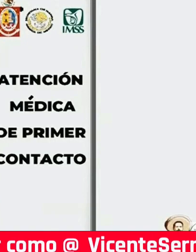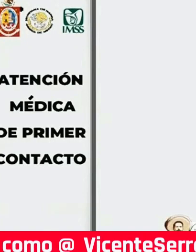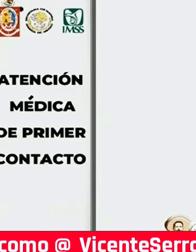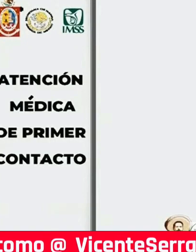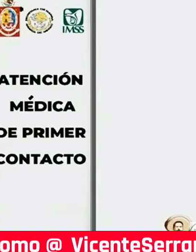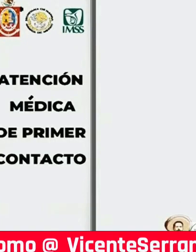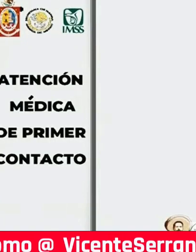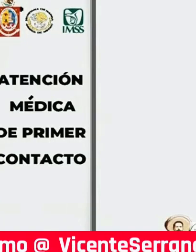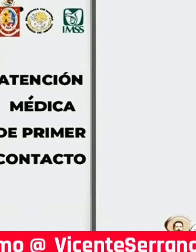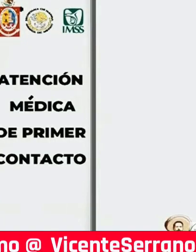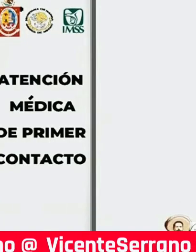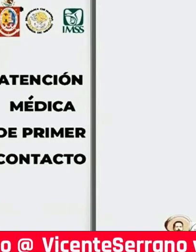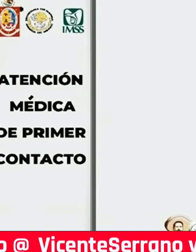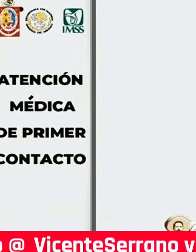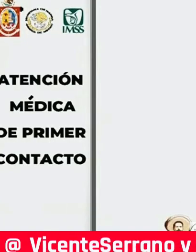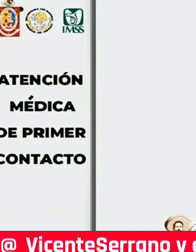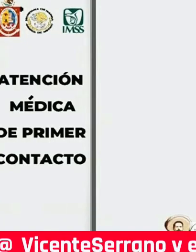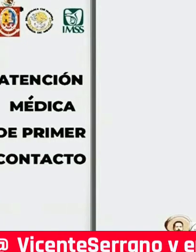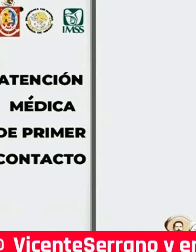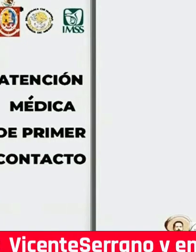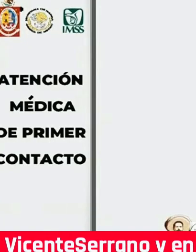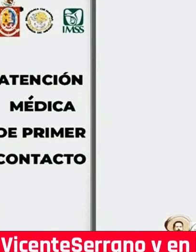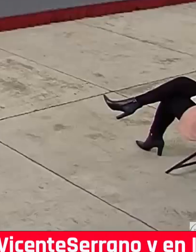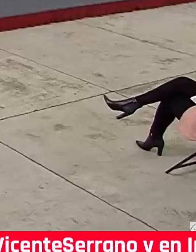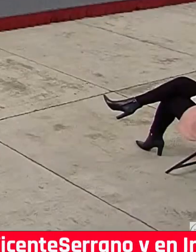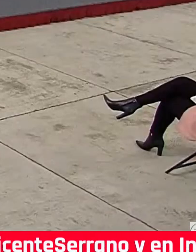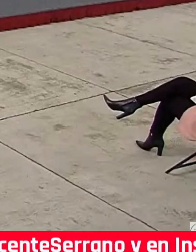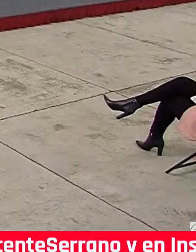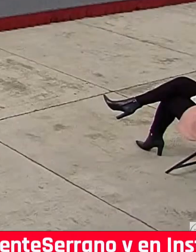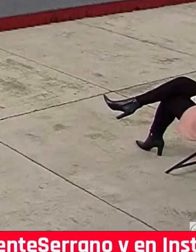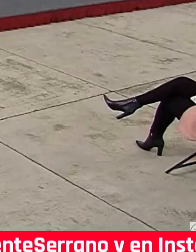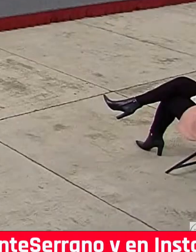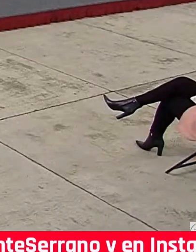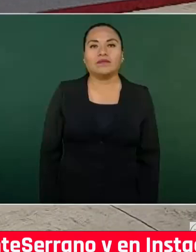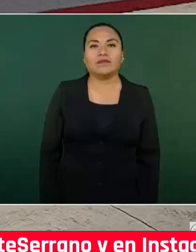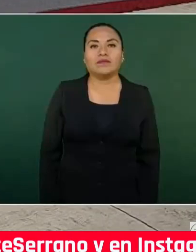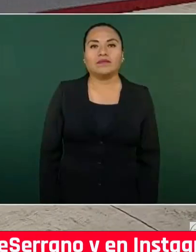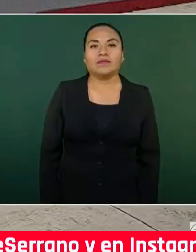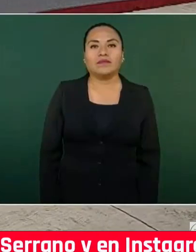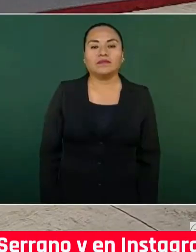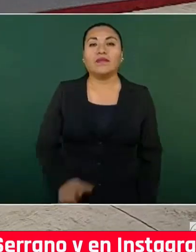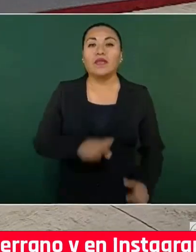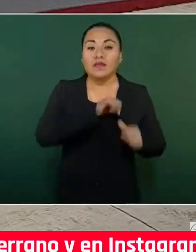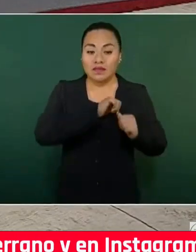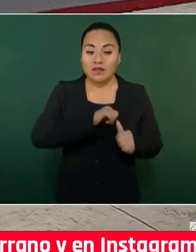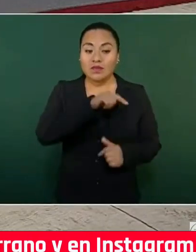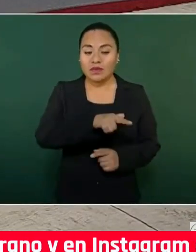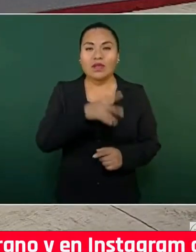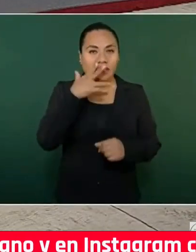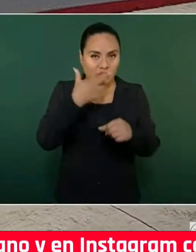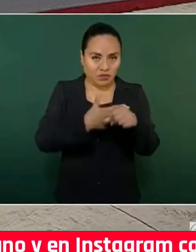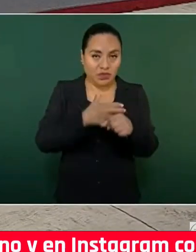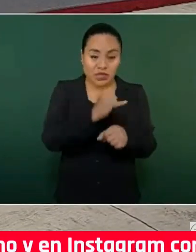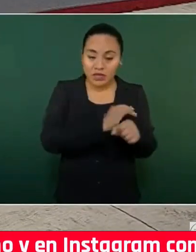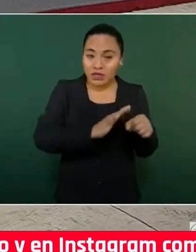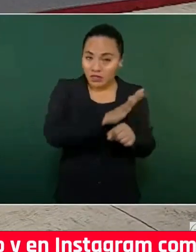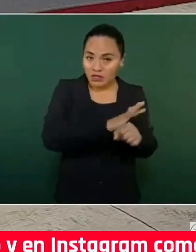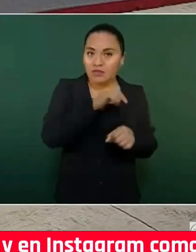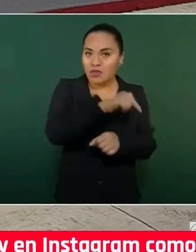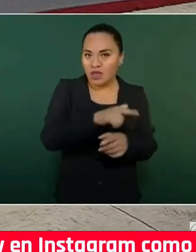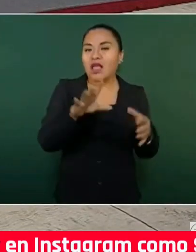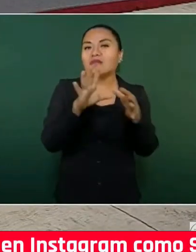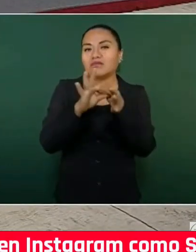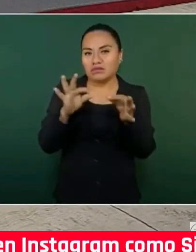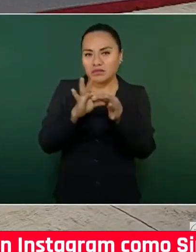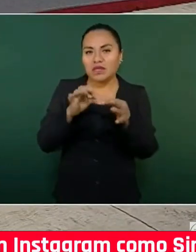le voy a presentar al almirante Morales, que es el encargado del corredor del Istmo de Tehuantepec. Él les va a dar todo